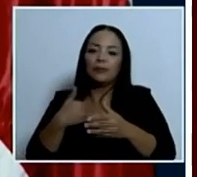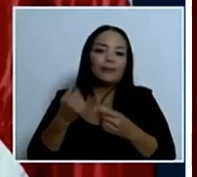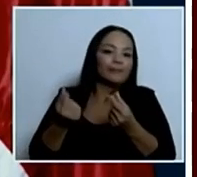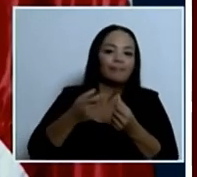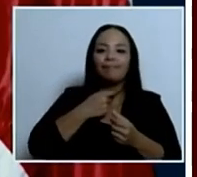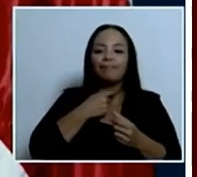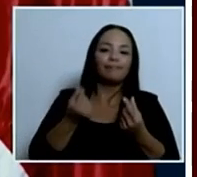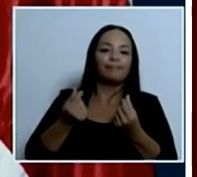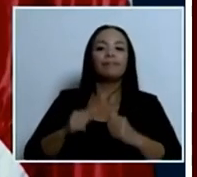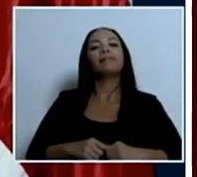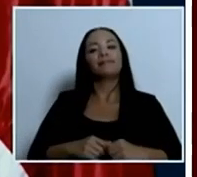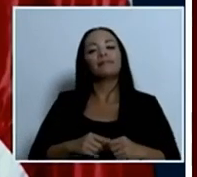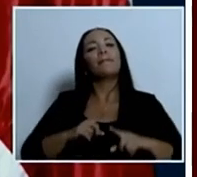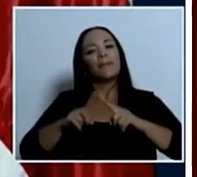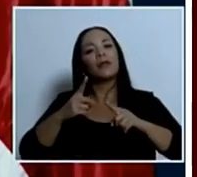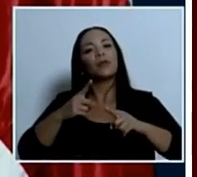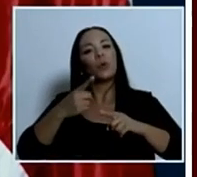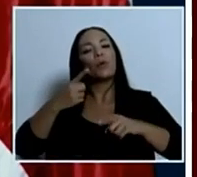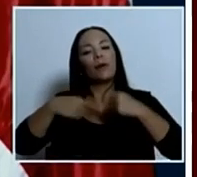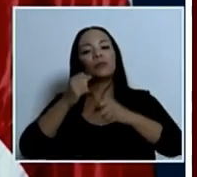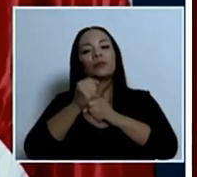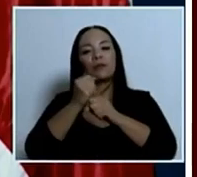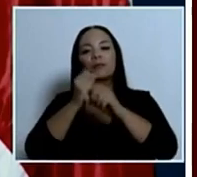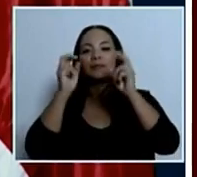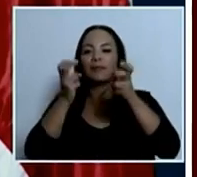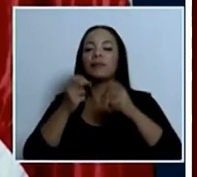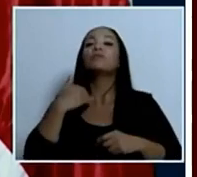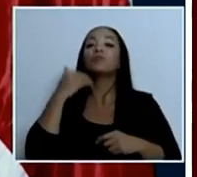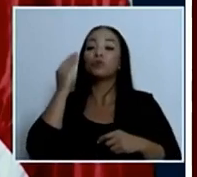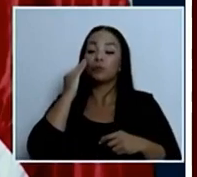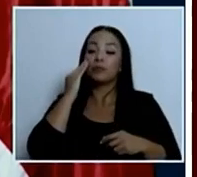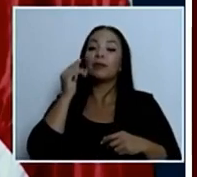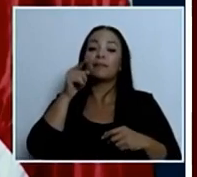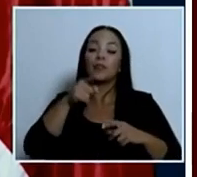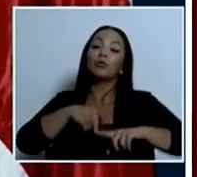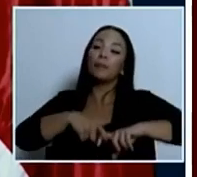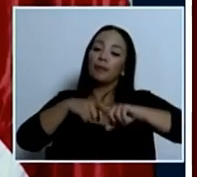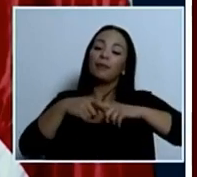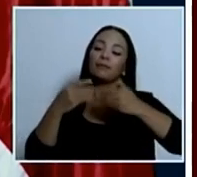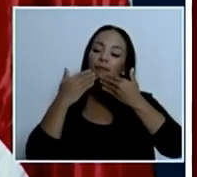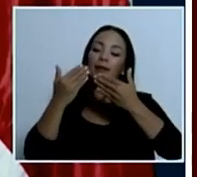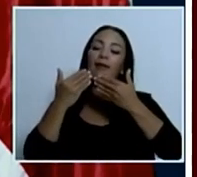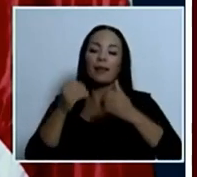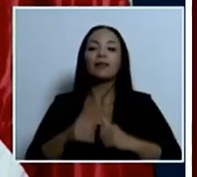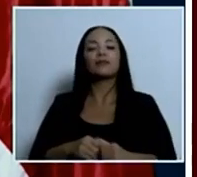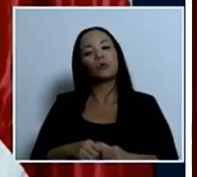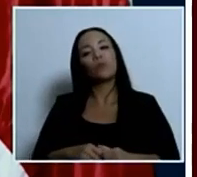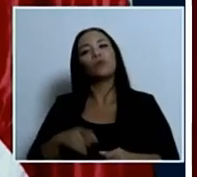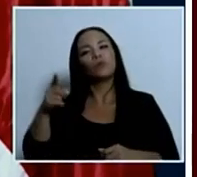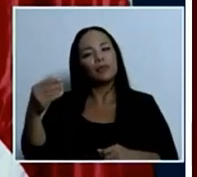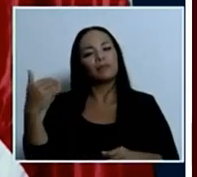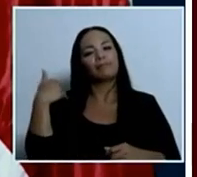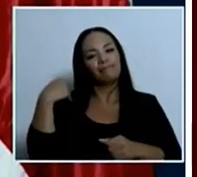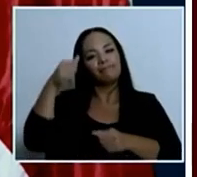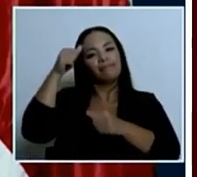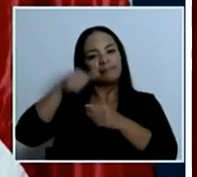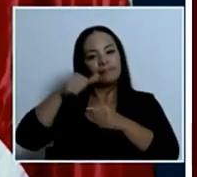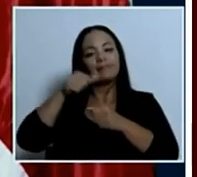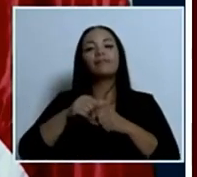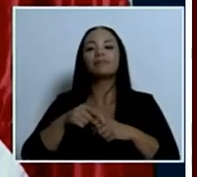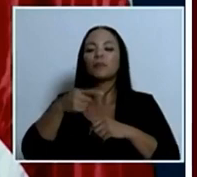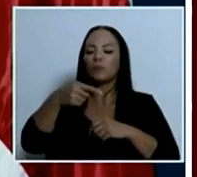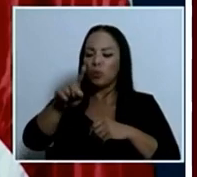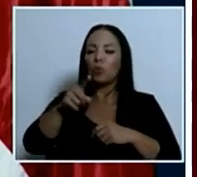entonces vamos trabajando en eso yo sé que es un tema pendiente y le agradezco que nos lo esté acordando habrá anuncios